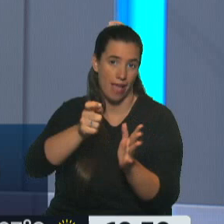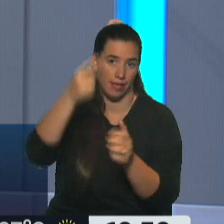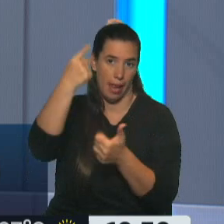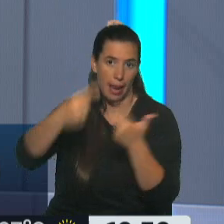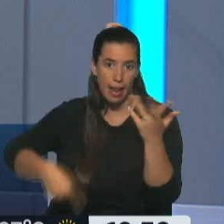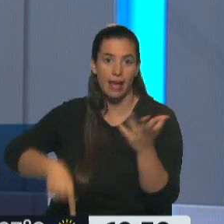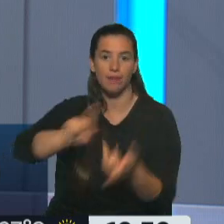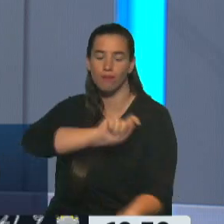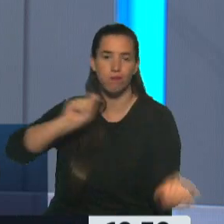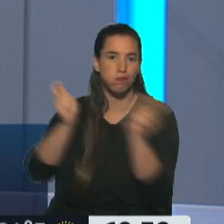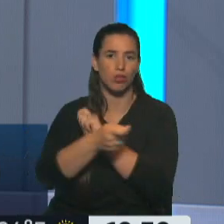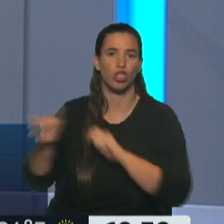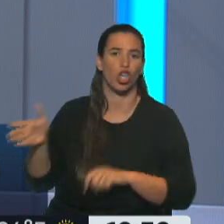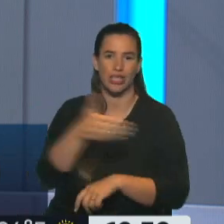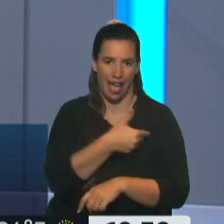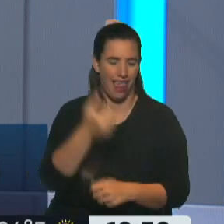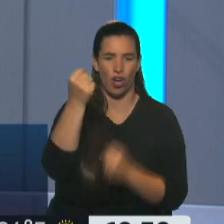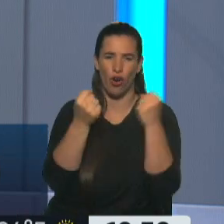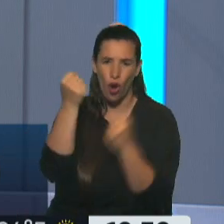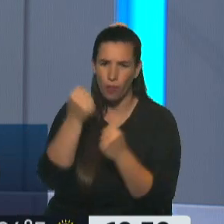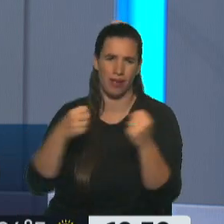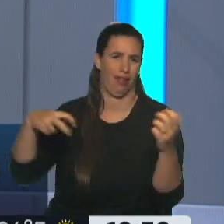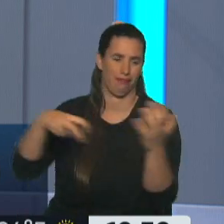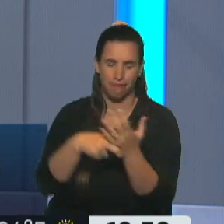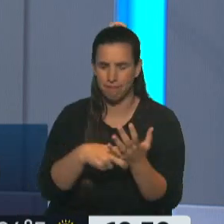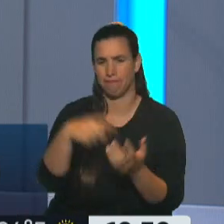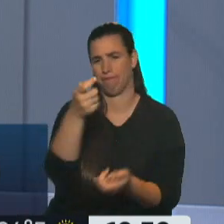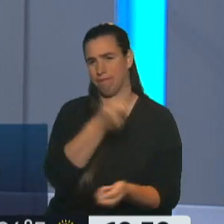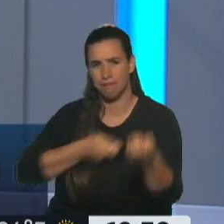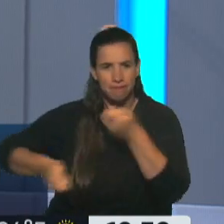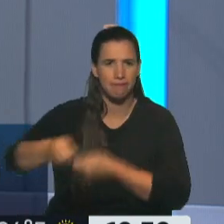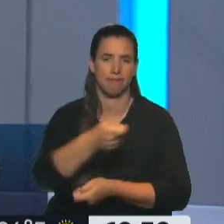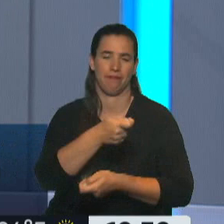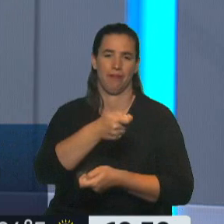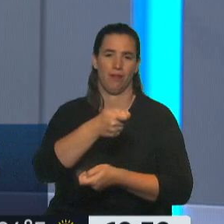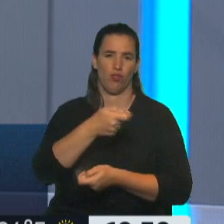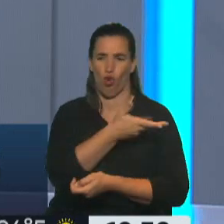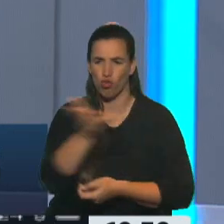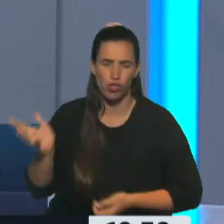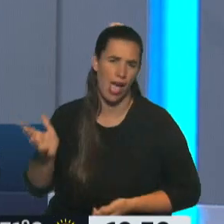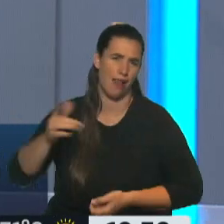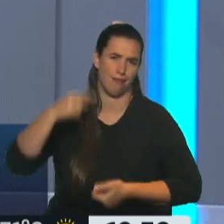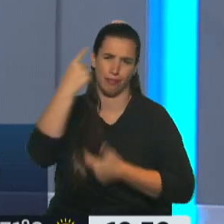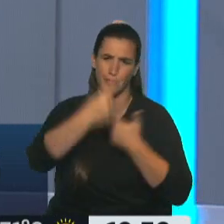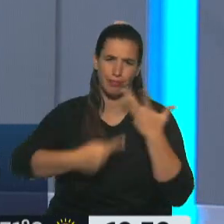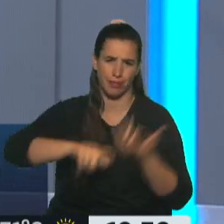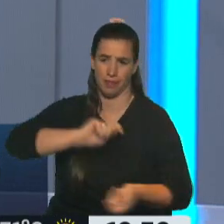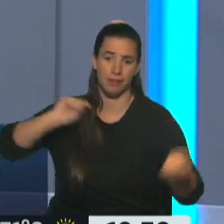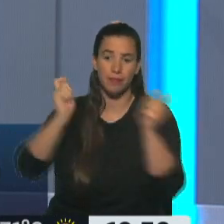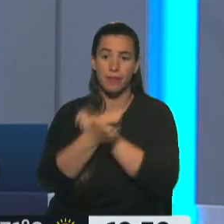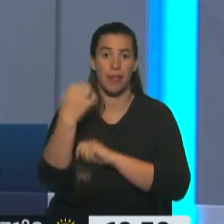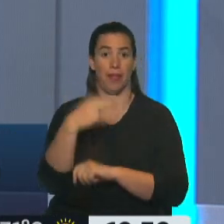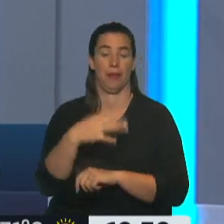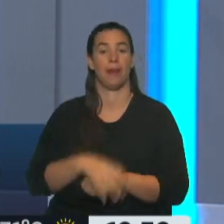financiera, fiscal, previsional, social, que de esta manera el Poder Legislativo le delegaría